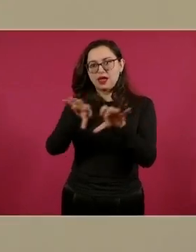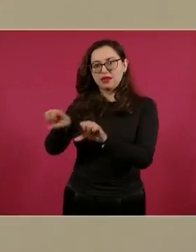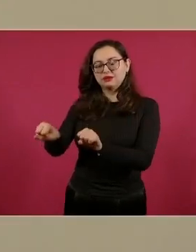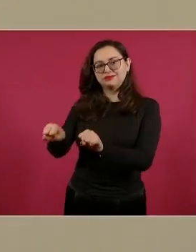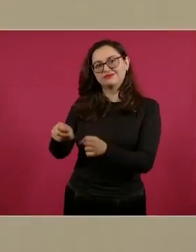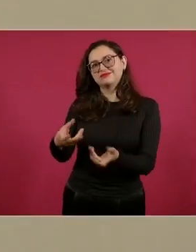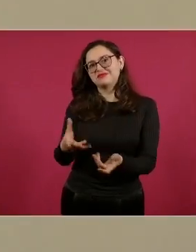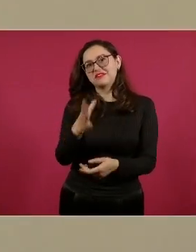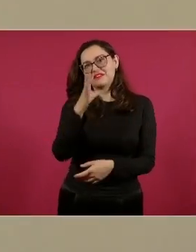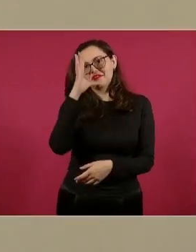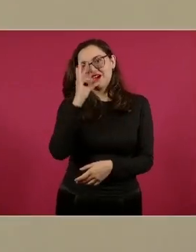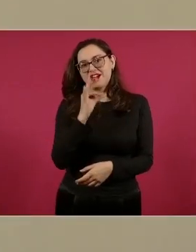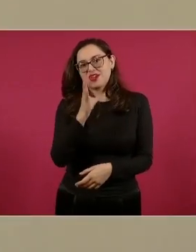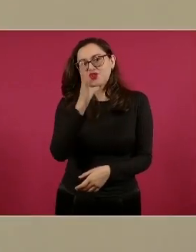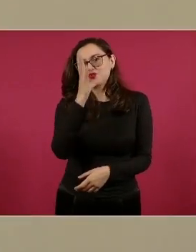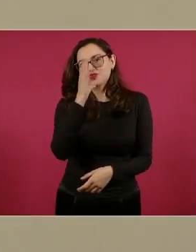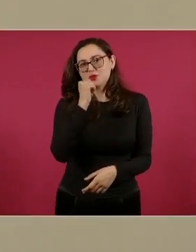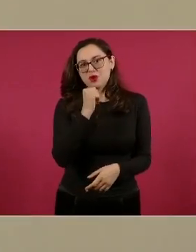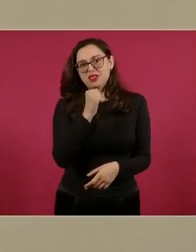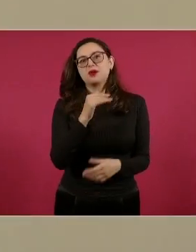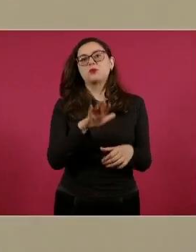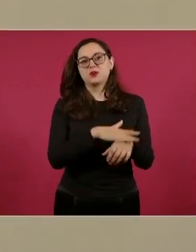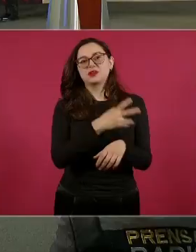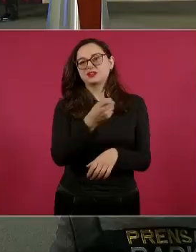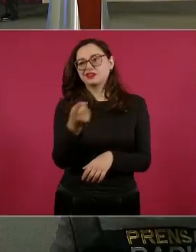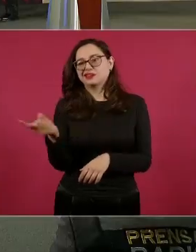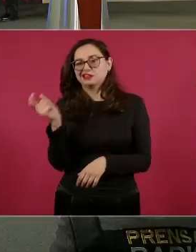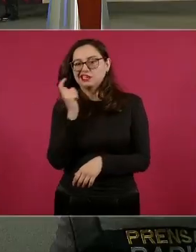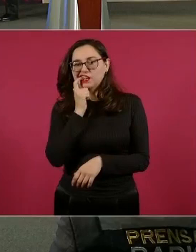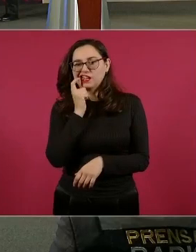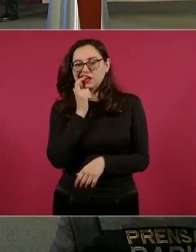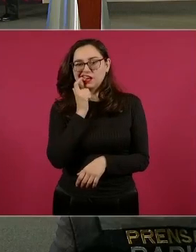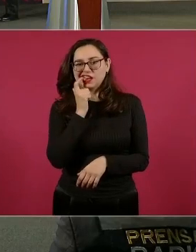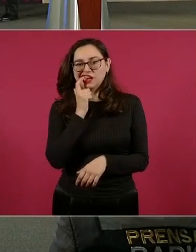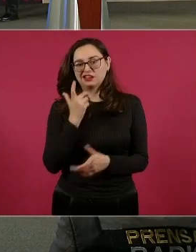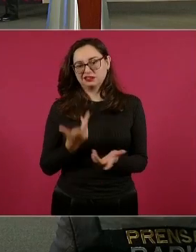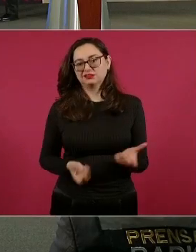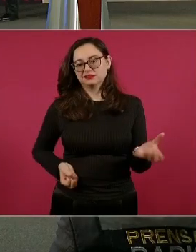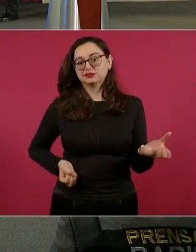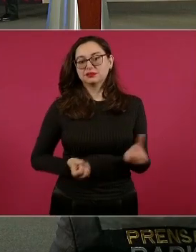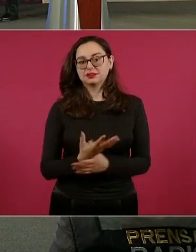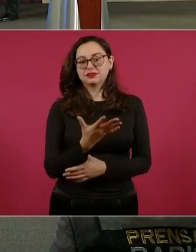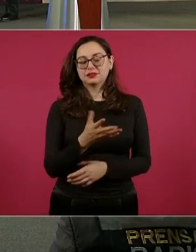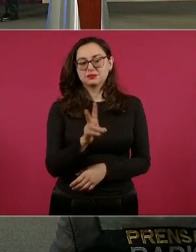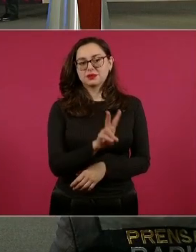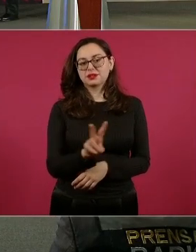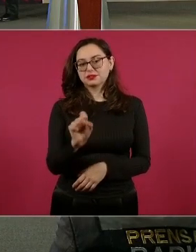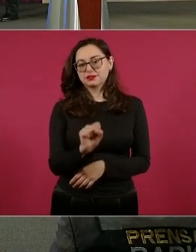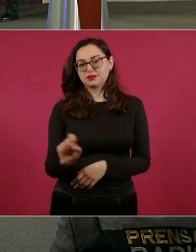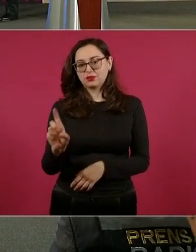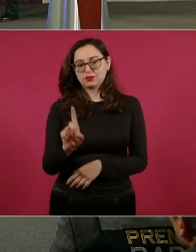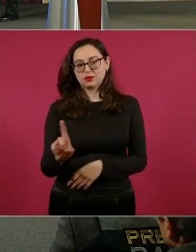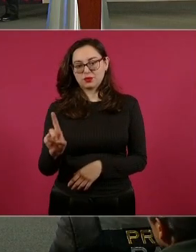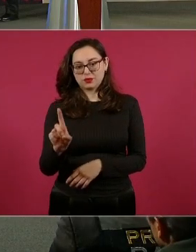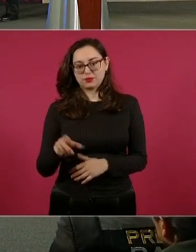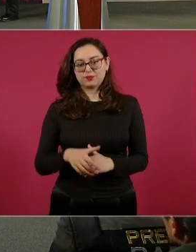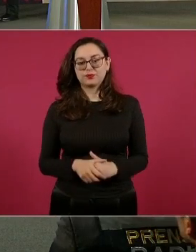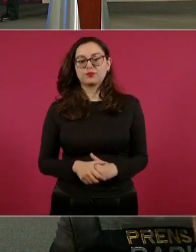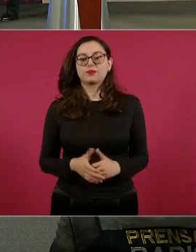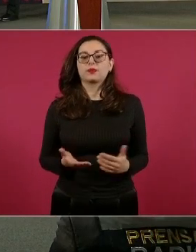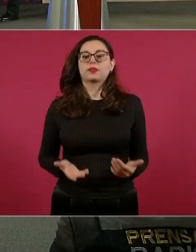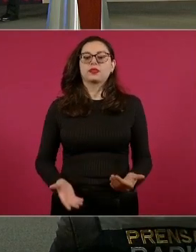Entonces, pues está claro esta numeralia. A continuación voy a explicar 25